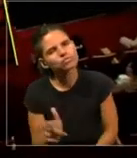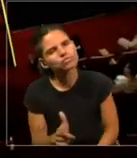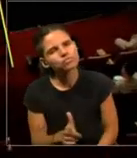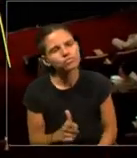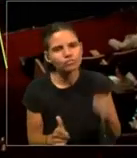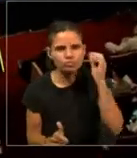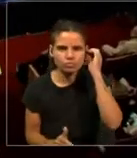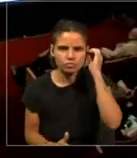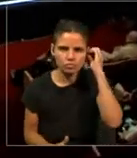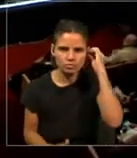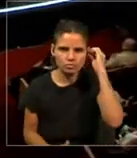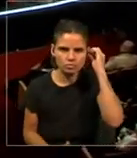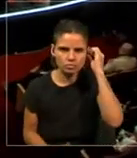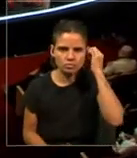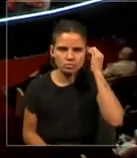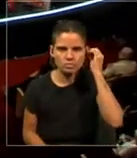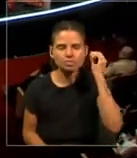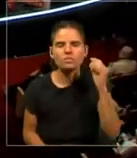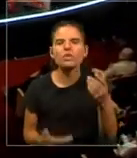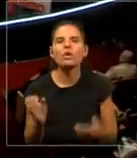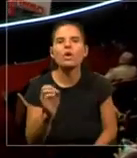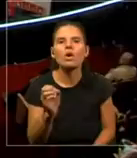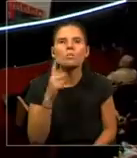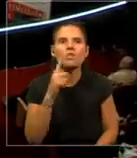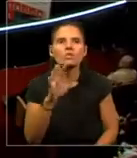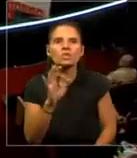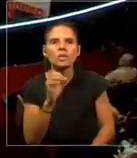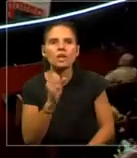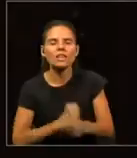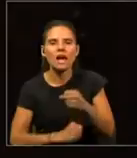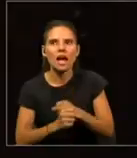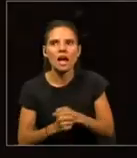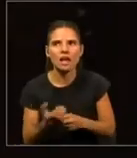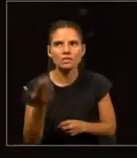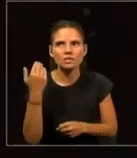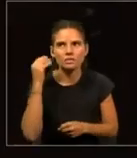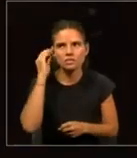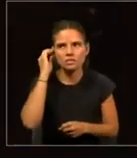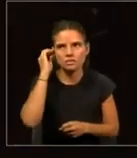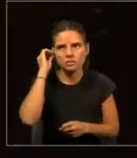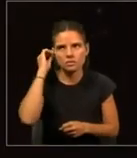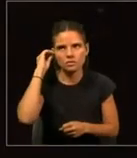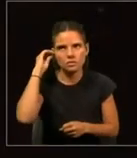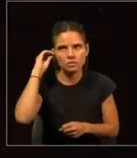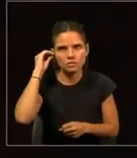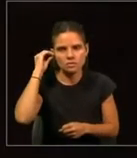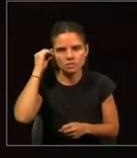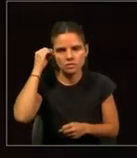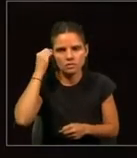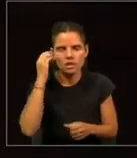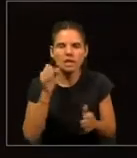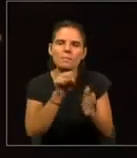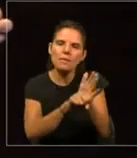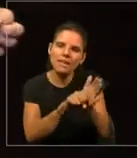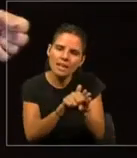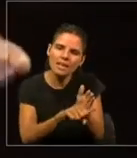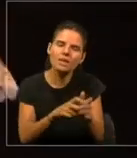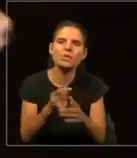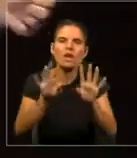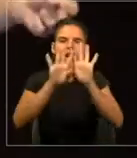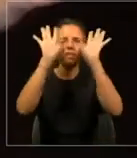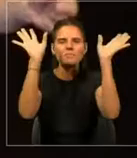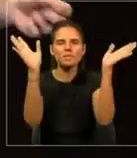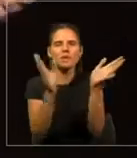pensar? Como hace 50 años, esa película Odisea del Espacio, Odisea 2001, que mostraban